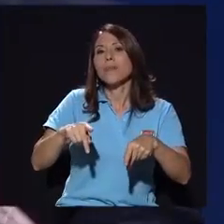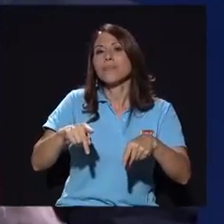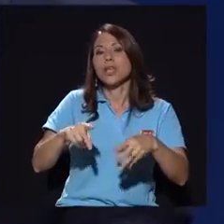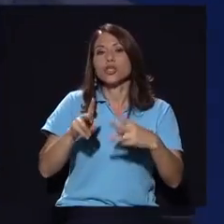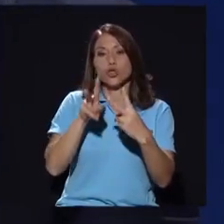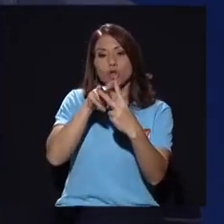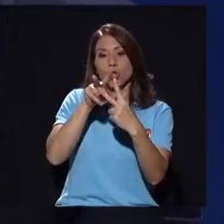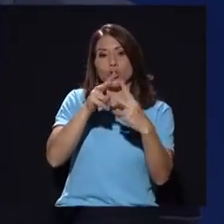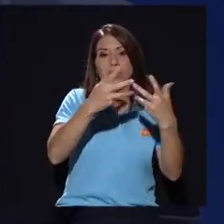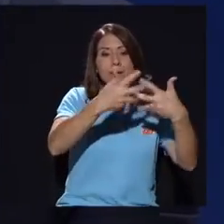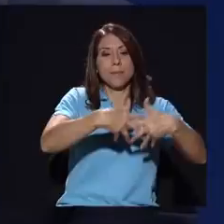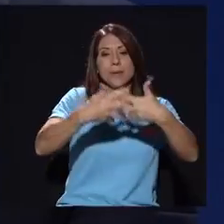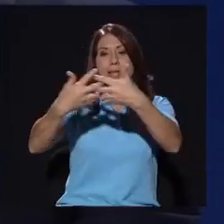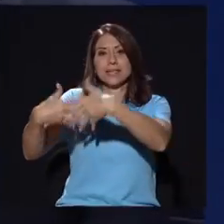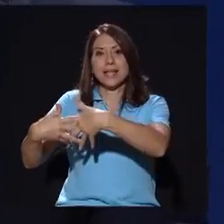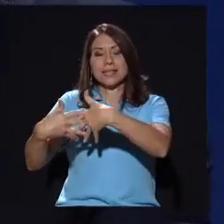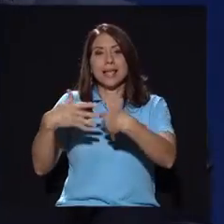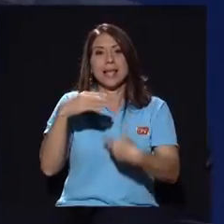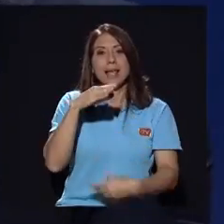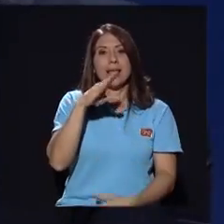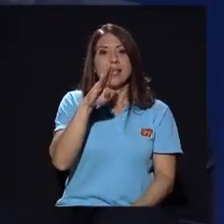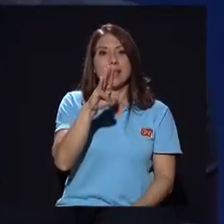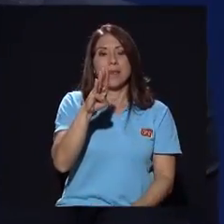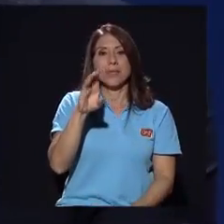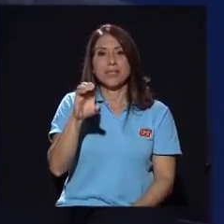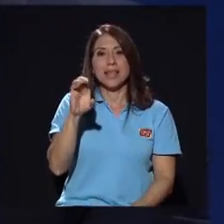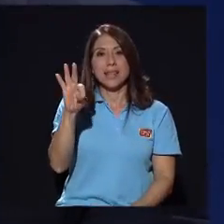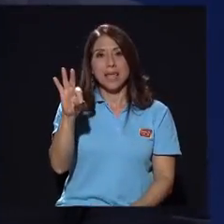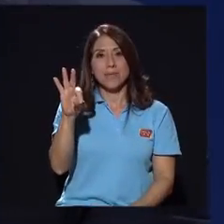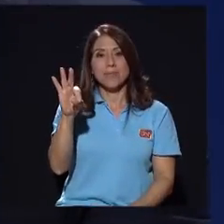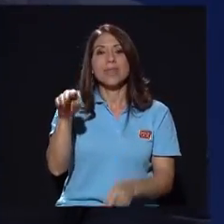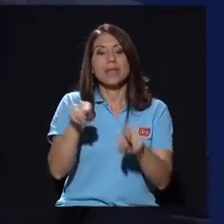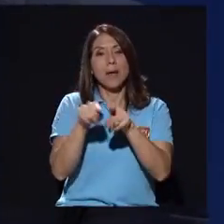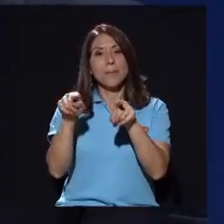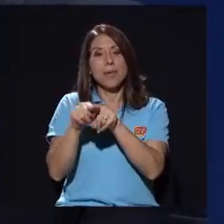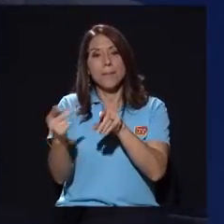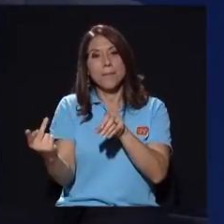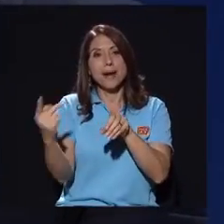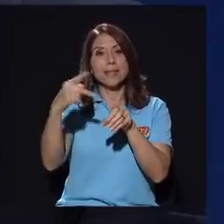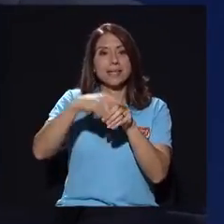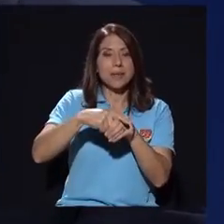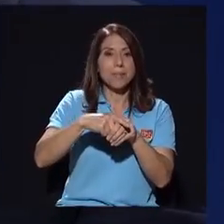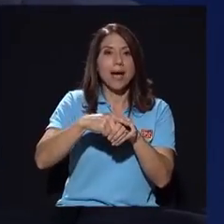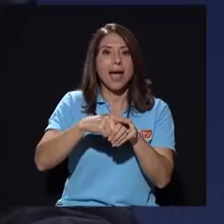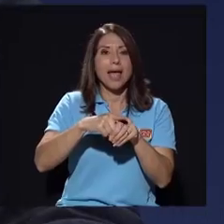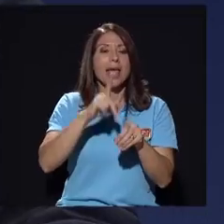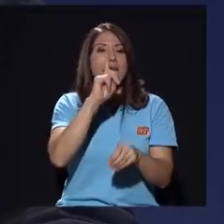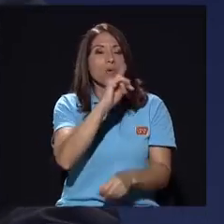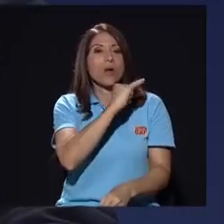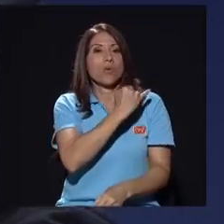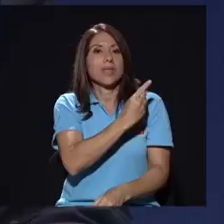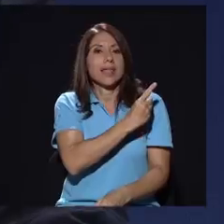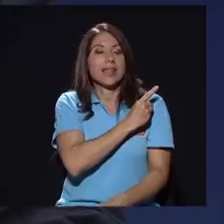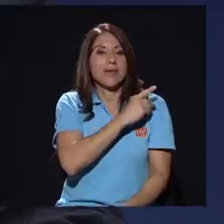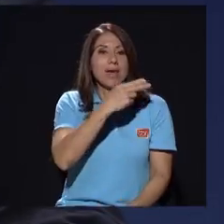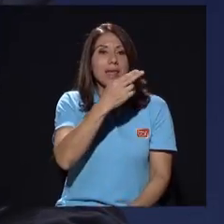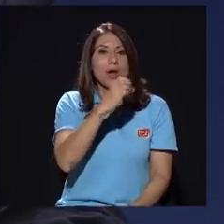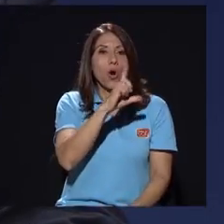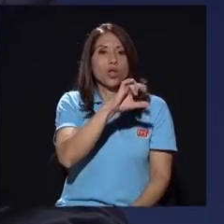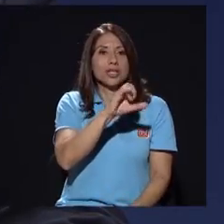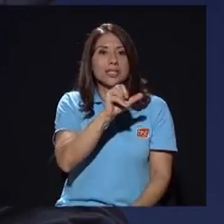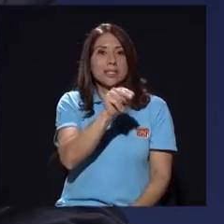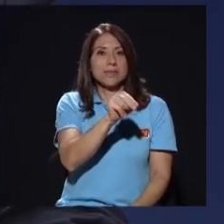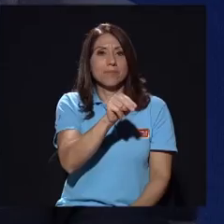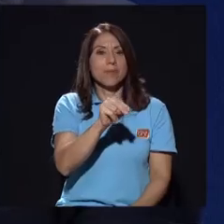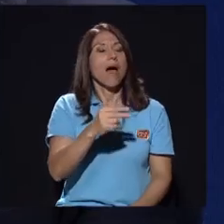son dos empresas separadas ¿verdad? del BCT también participa en una junta directiva de Holstein entiendo es importante que la gente lo entienda bien